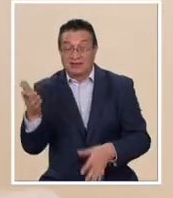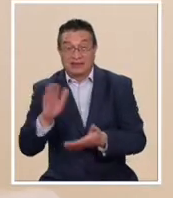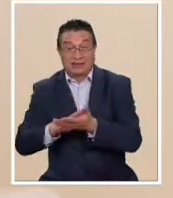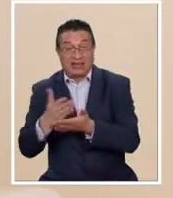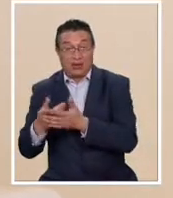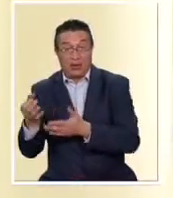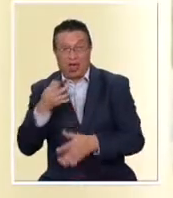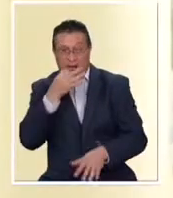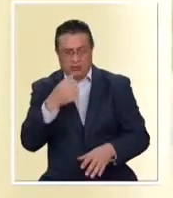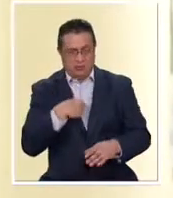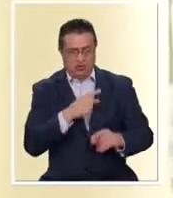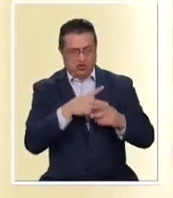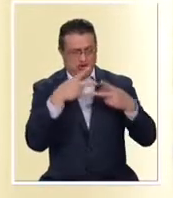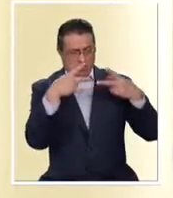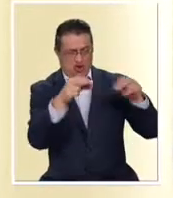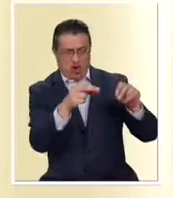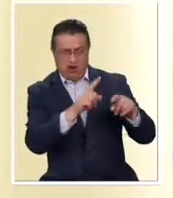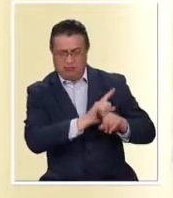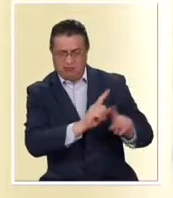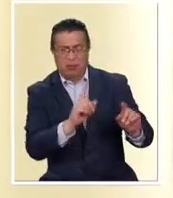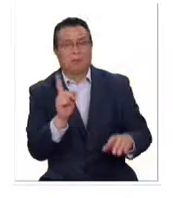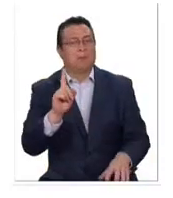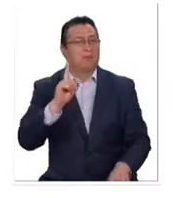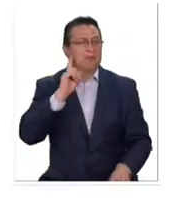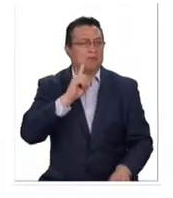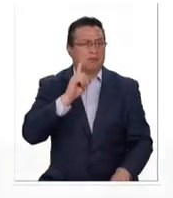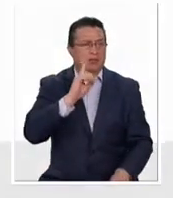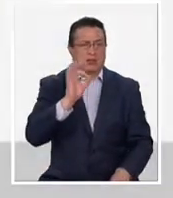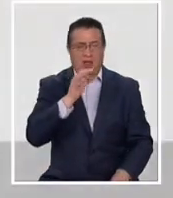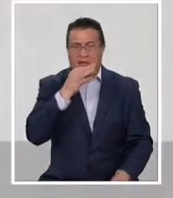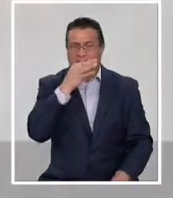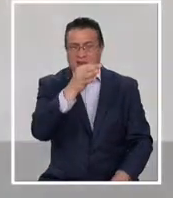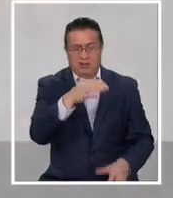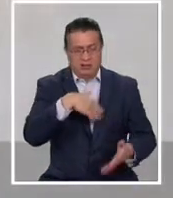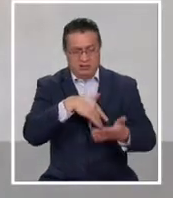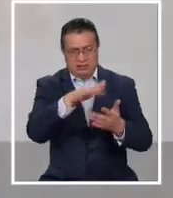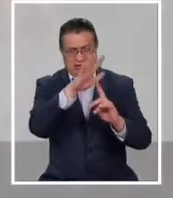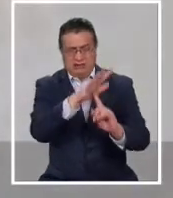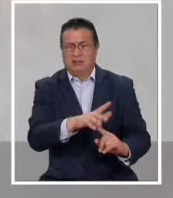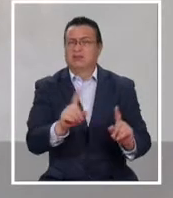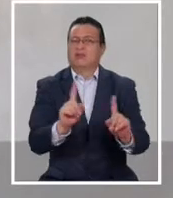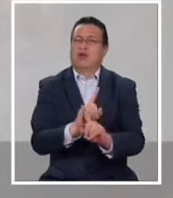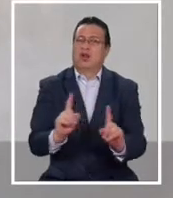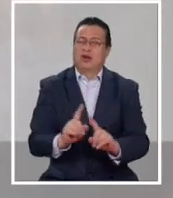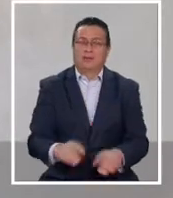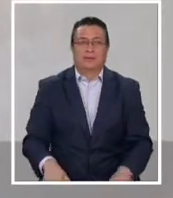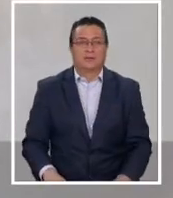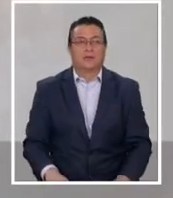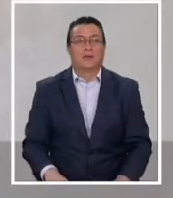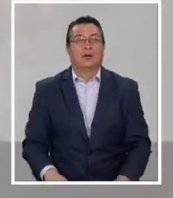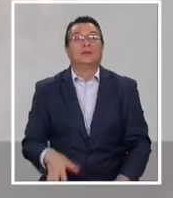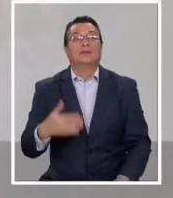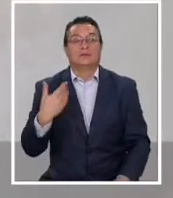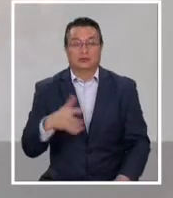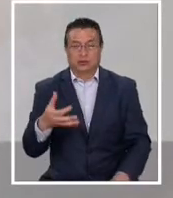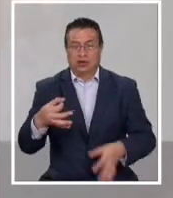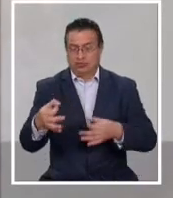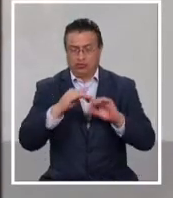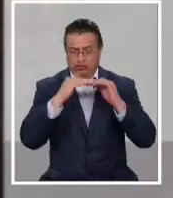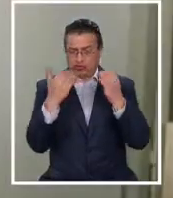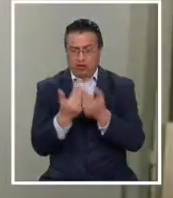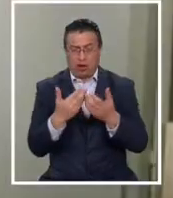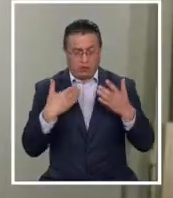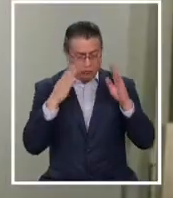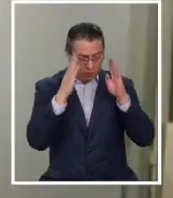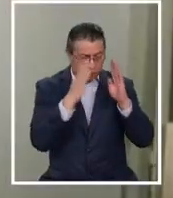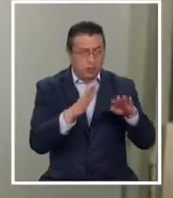jamás se le negó la atención médica y desmienten tajantemente discriminación. Ha recibido todos los tratamientos que